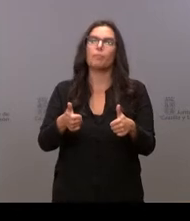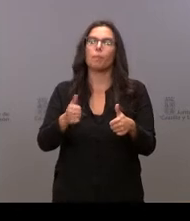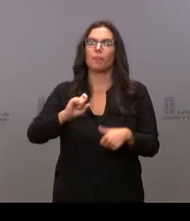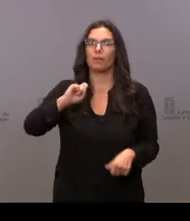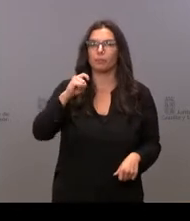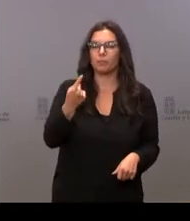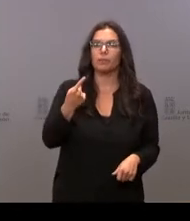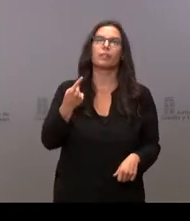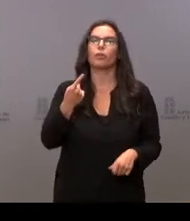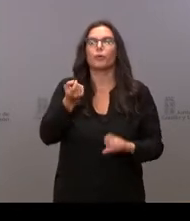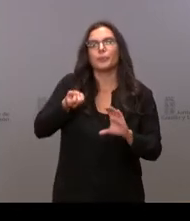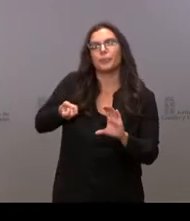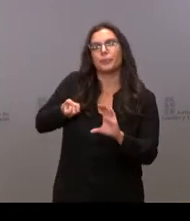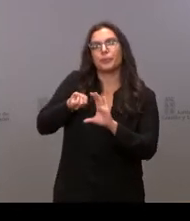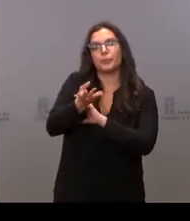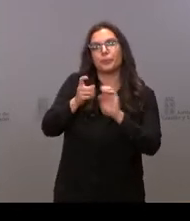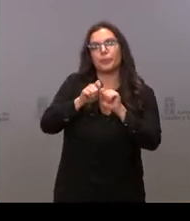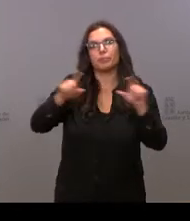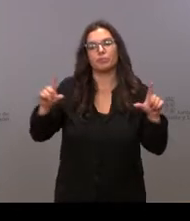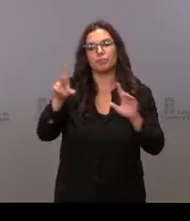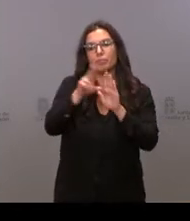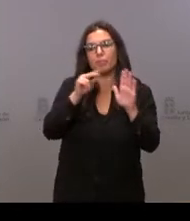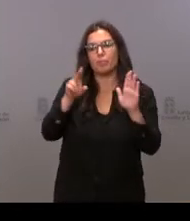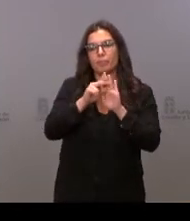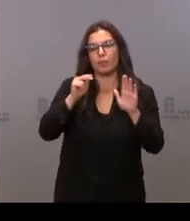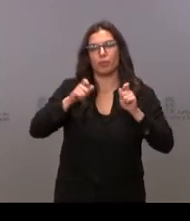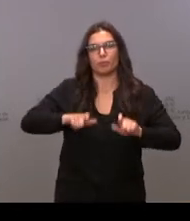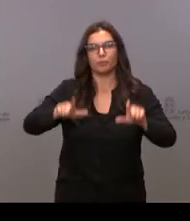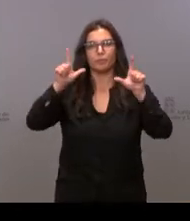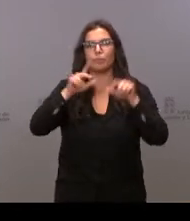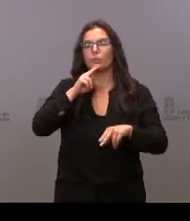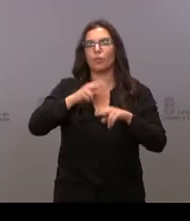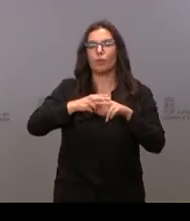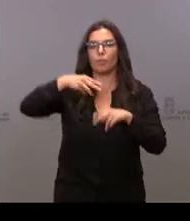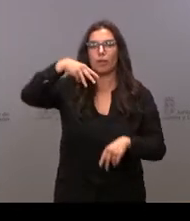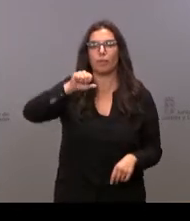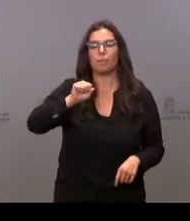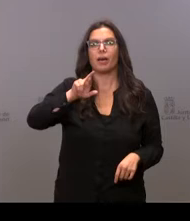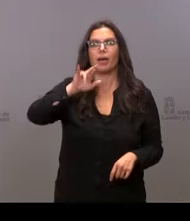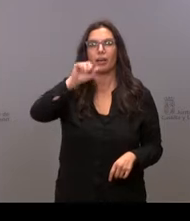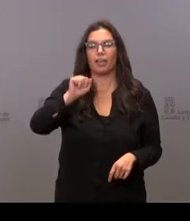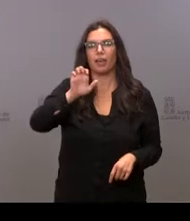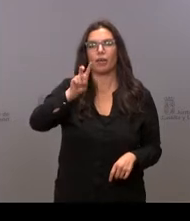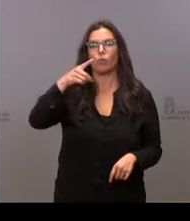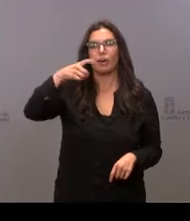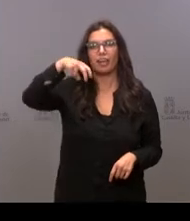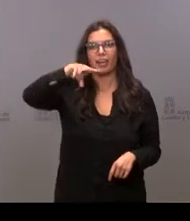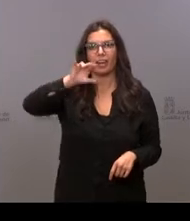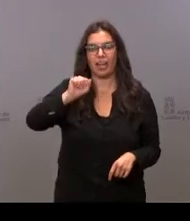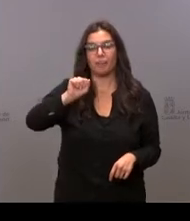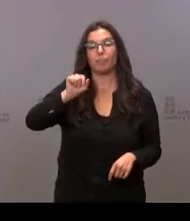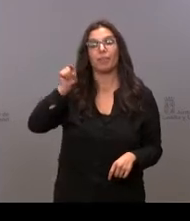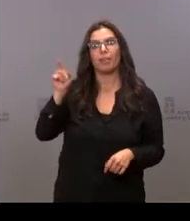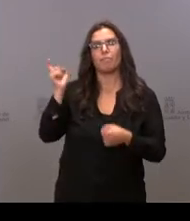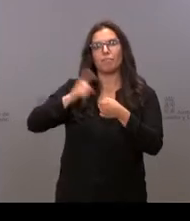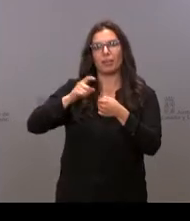empezar con la proyección de un vídeo que protagoniza María Eugenia Zalama. María Eugenia es una de las participantes